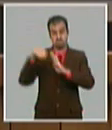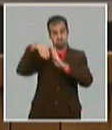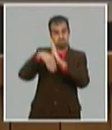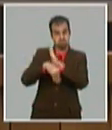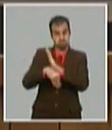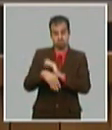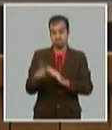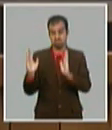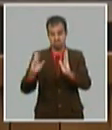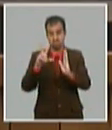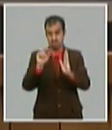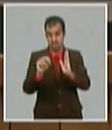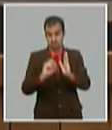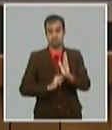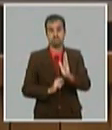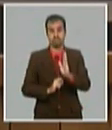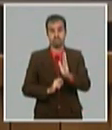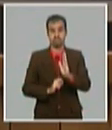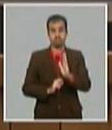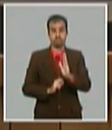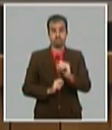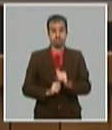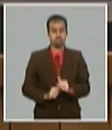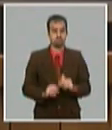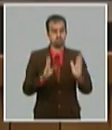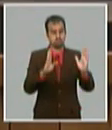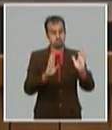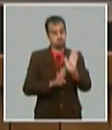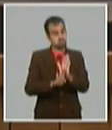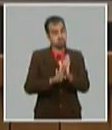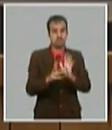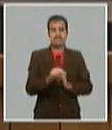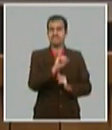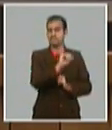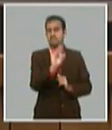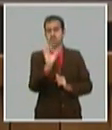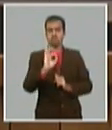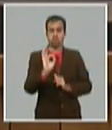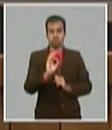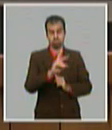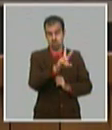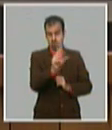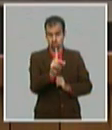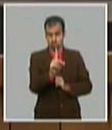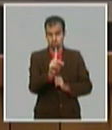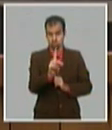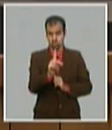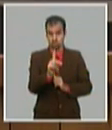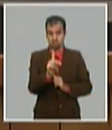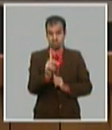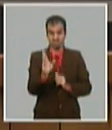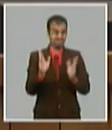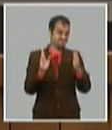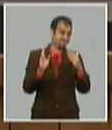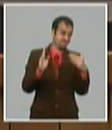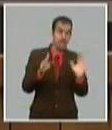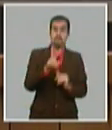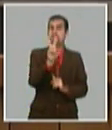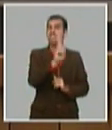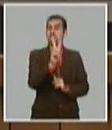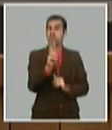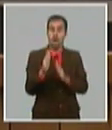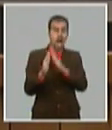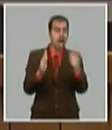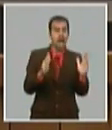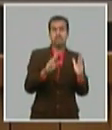una recuperación de entre un 6 y un 7% en el 21 no nos permite entrar en la etapa del 22 al 26 como